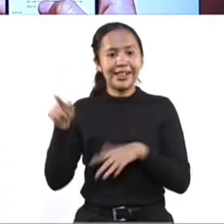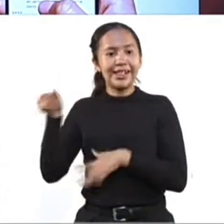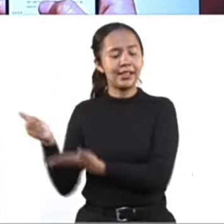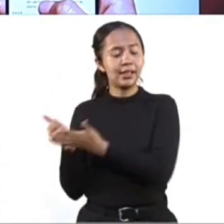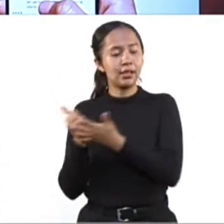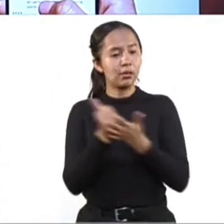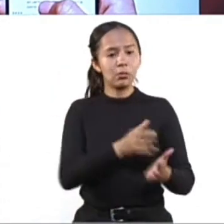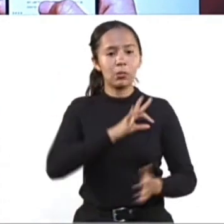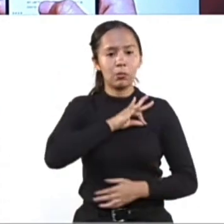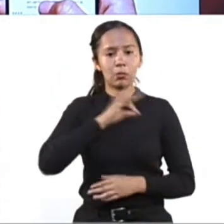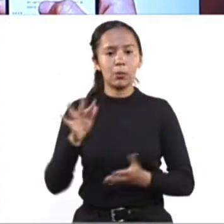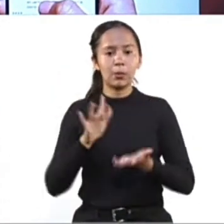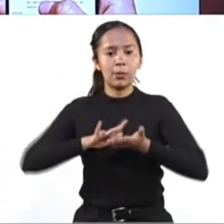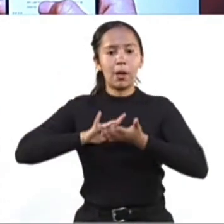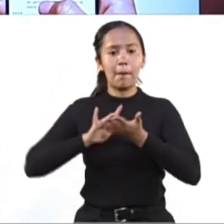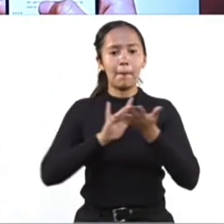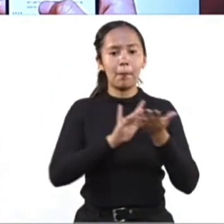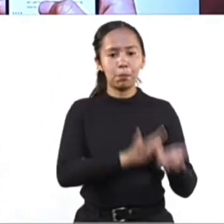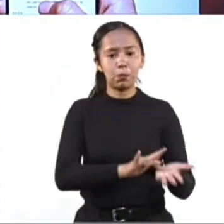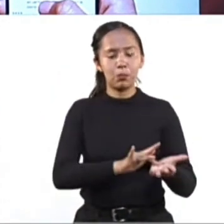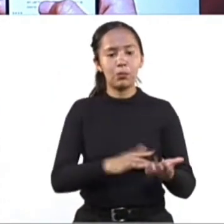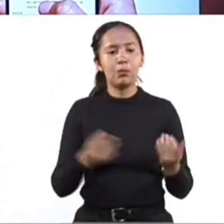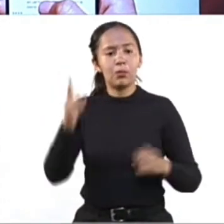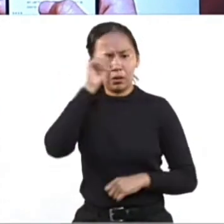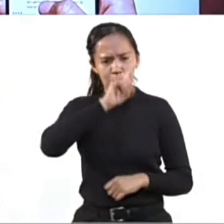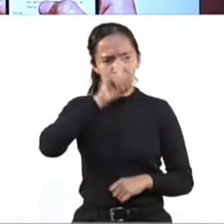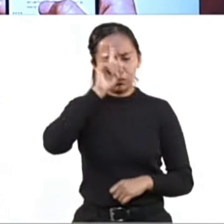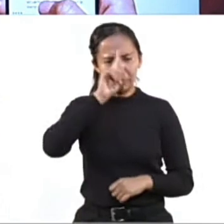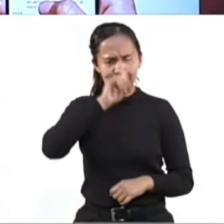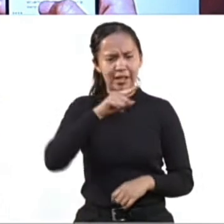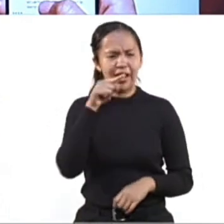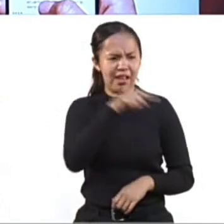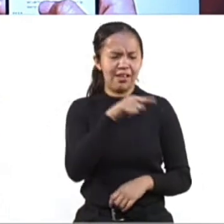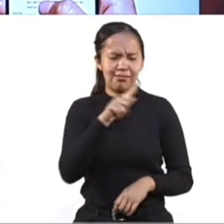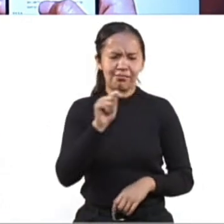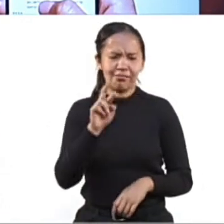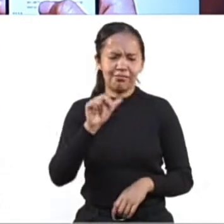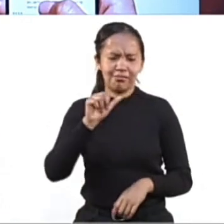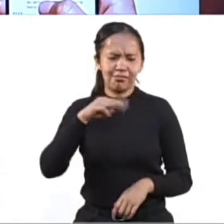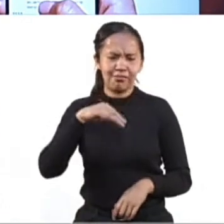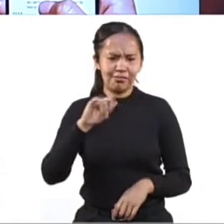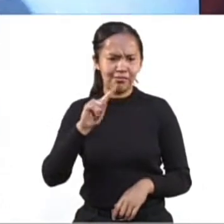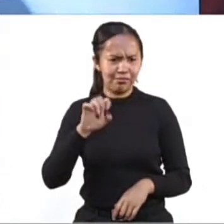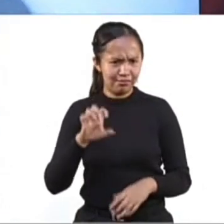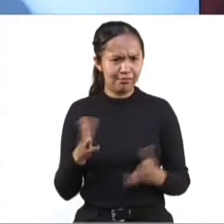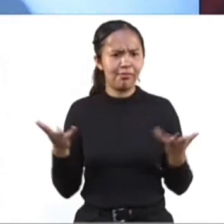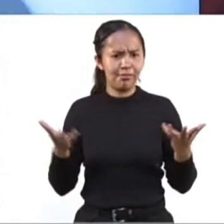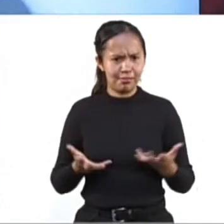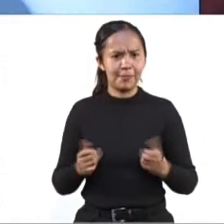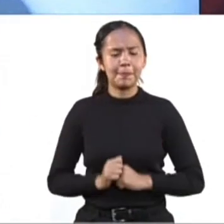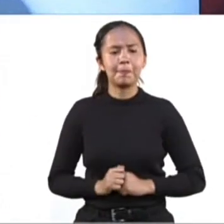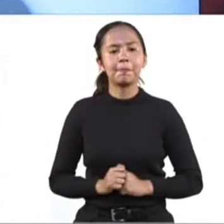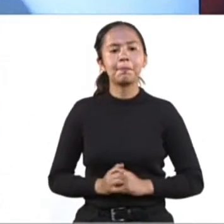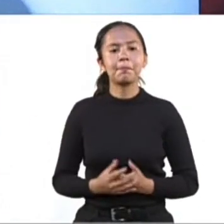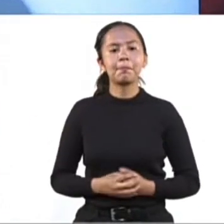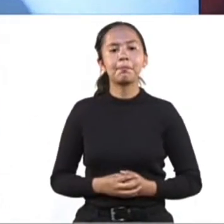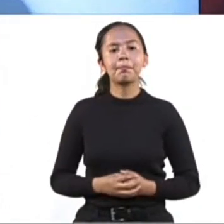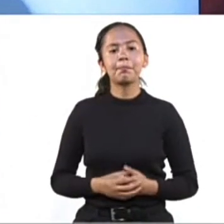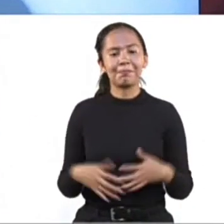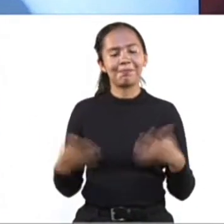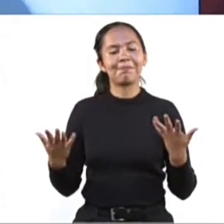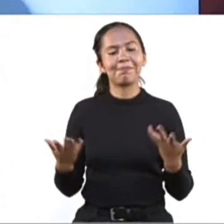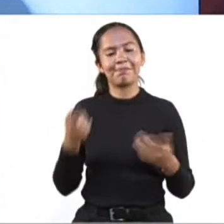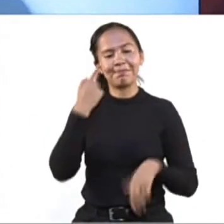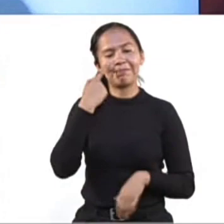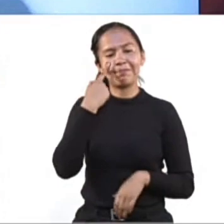un apoyo, una asesoría especializada sobre el trámite que es de interés del ciudadano. Entonces, bueno,